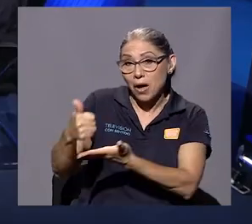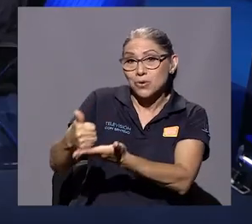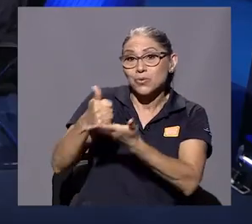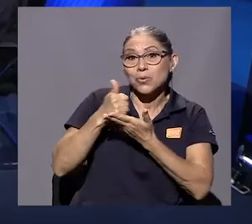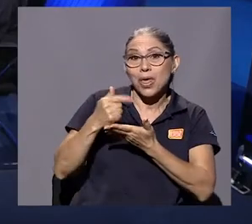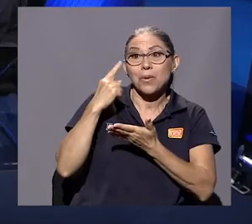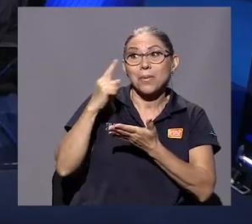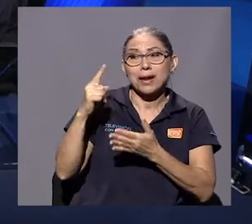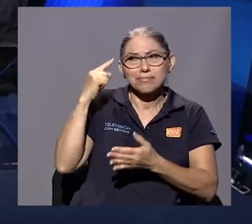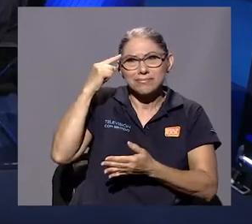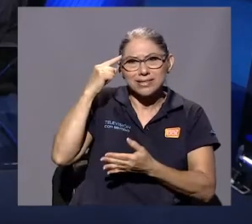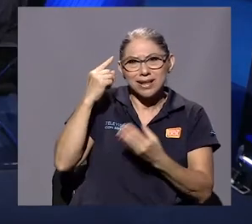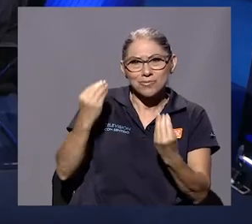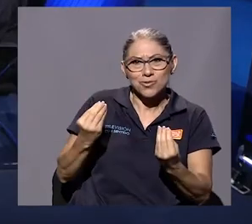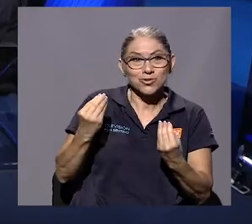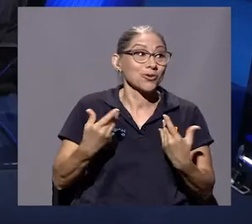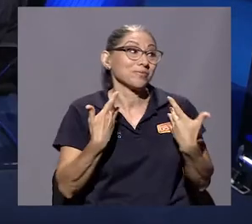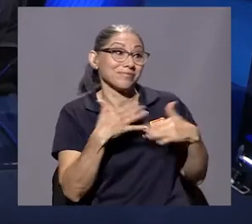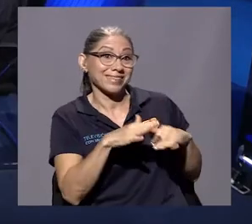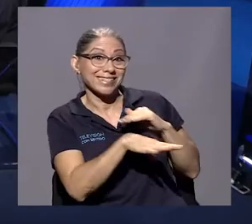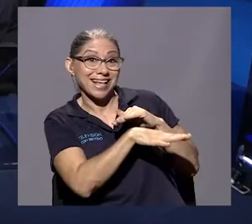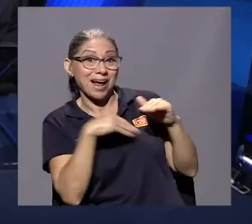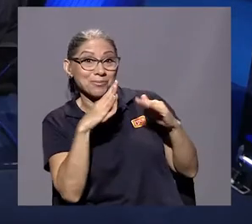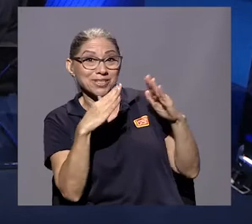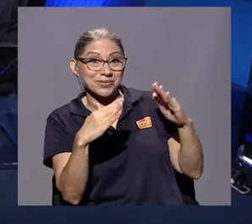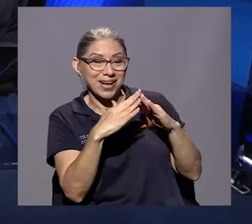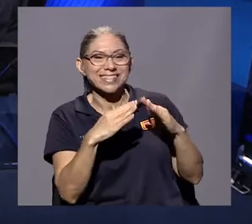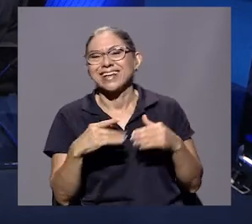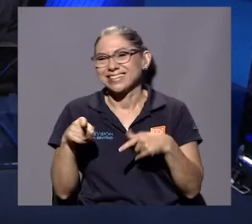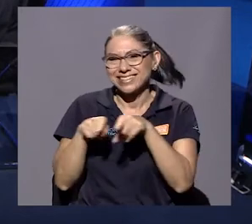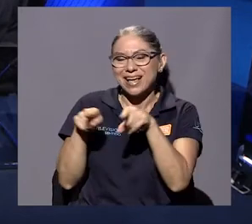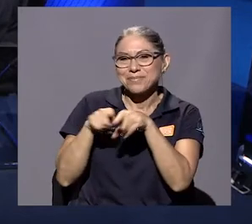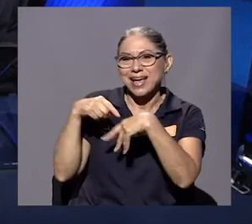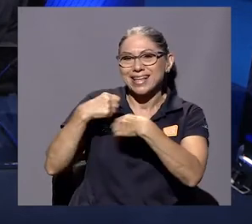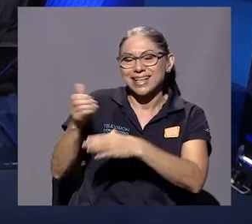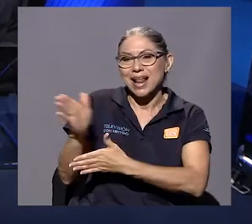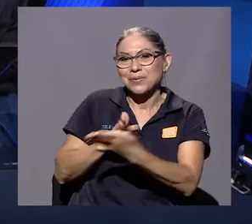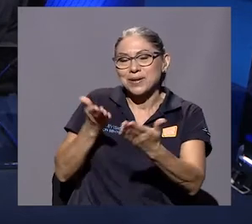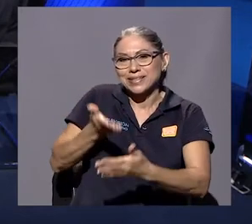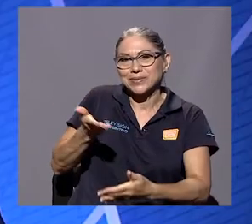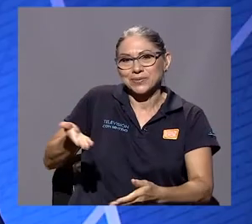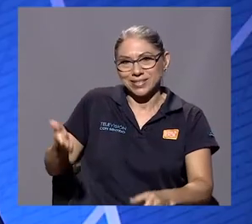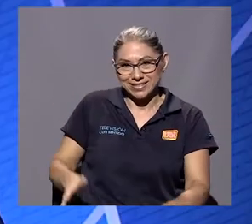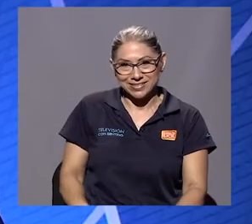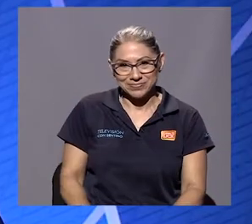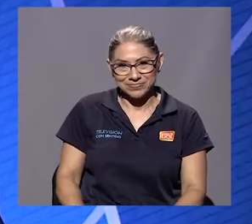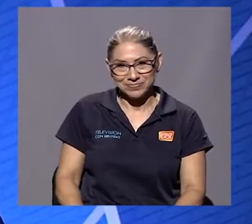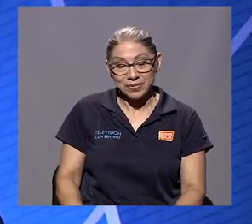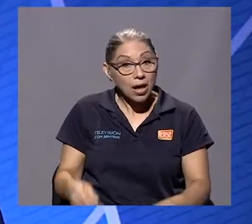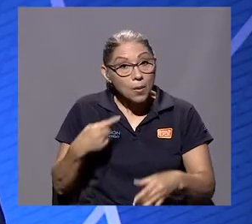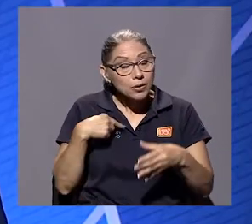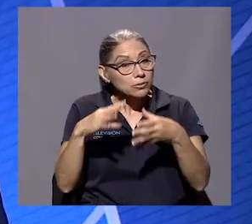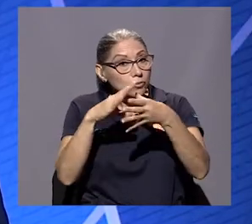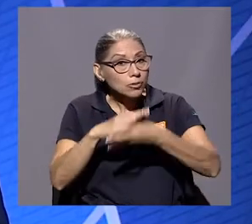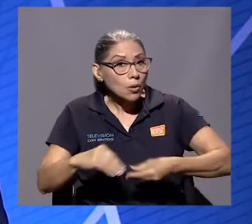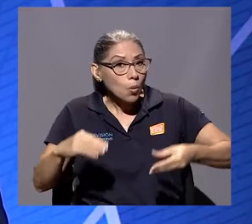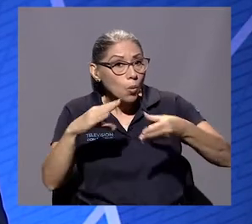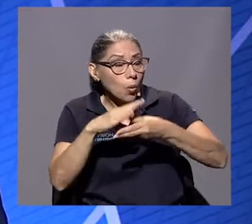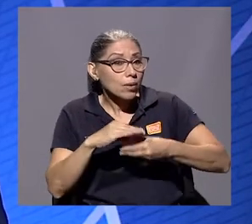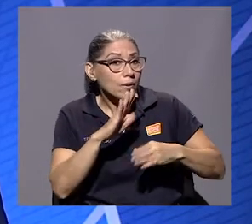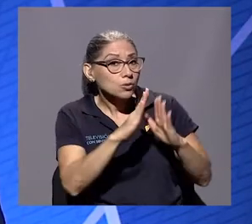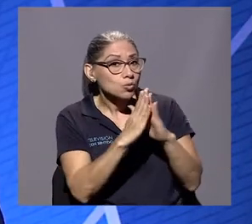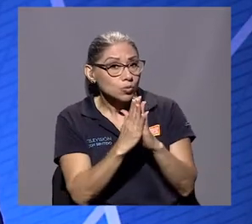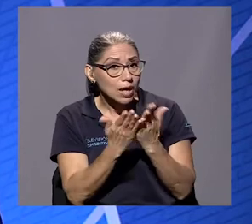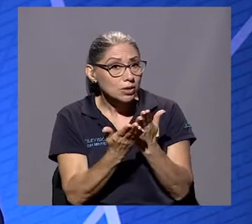para pensar mucho y para hacer algunas cosas también. Bueno, acá yo le he contado a usted que